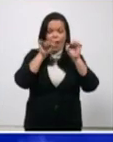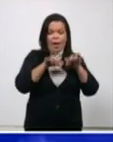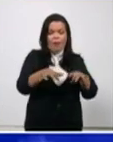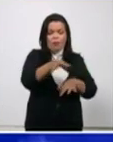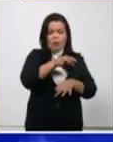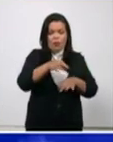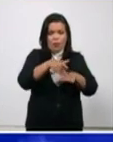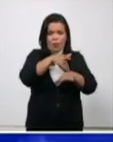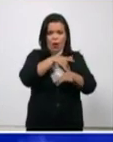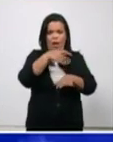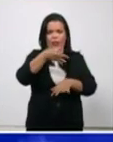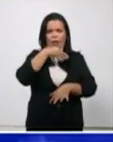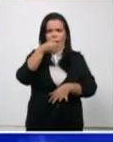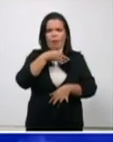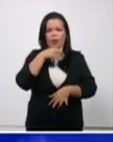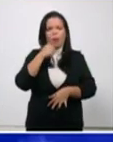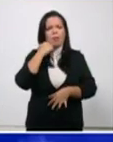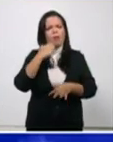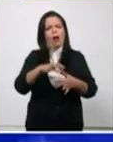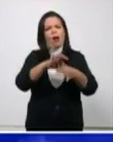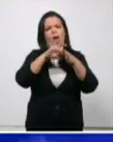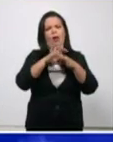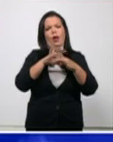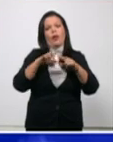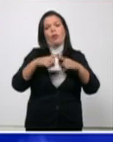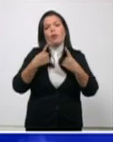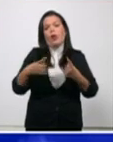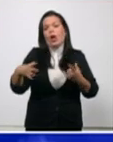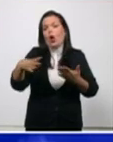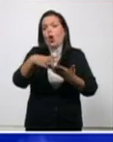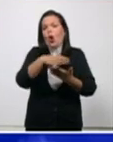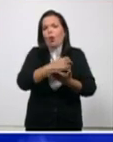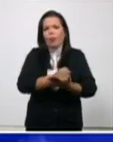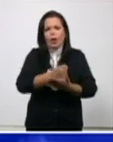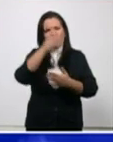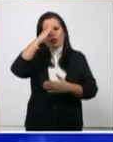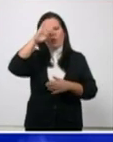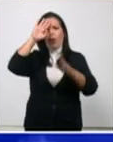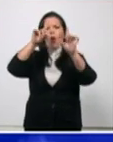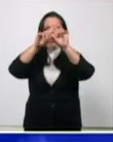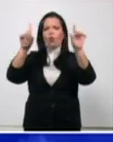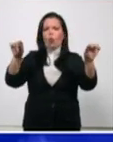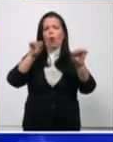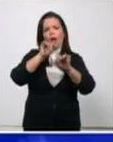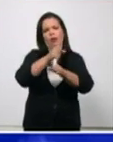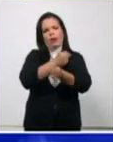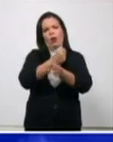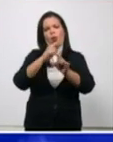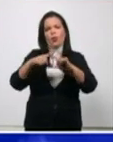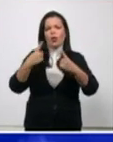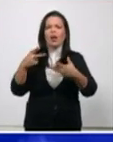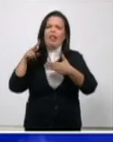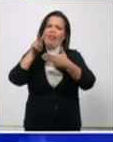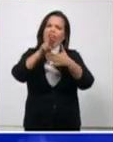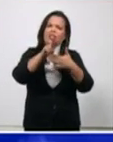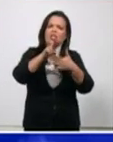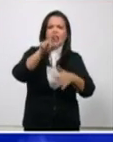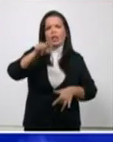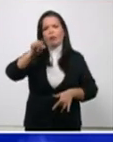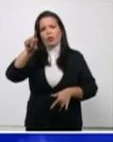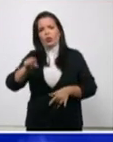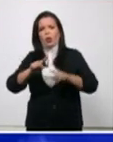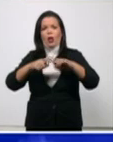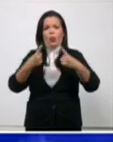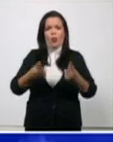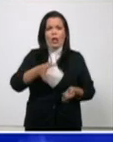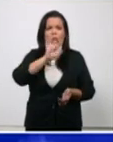el caso porque puede recibir visitas puede recibir personas infectadas que además como no tienen síntomas pues se